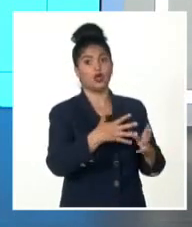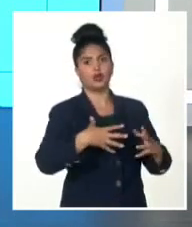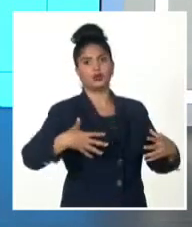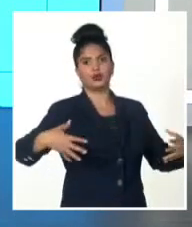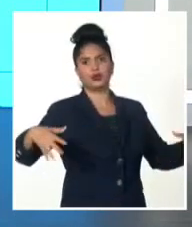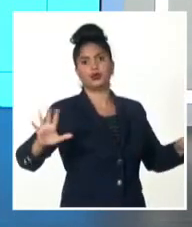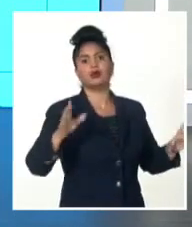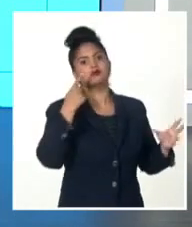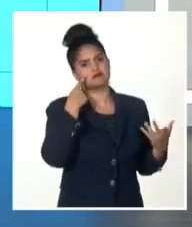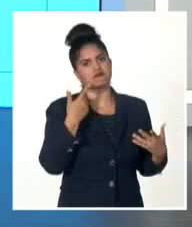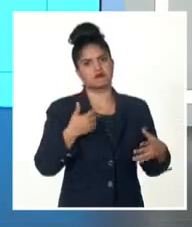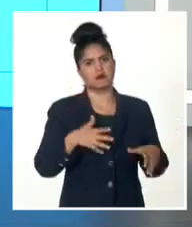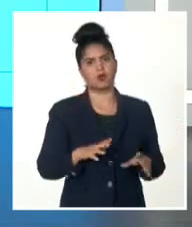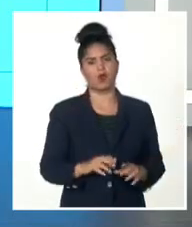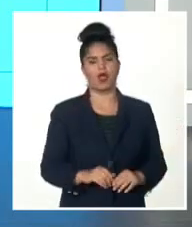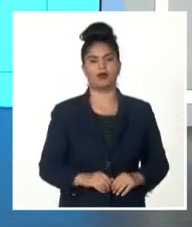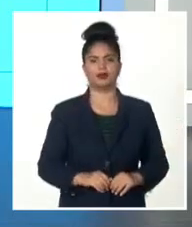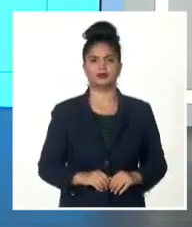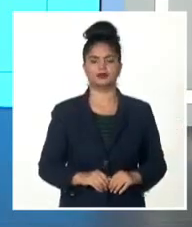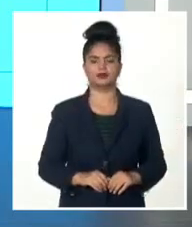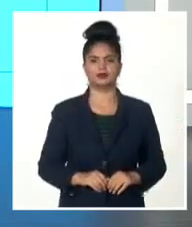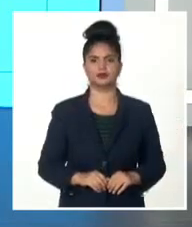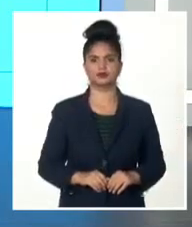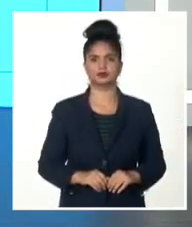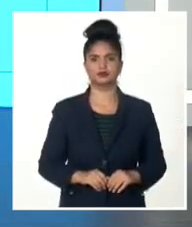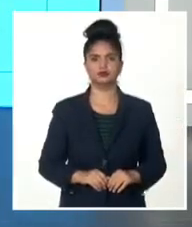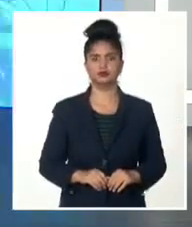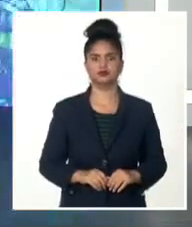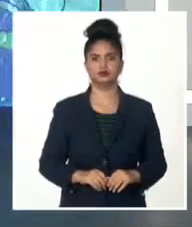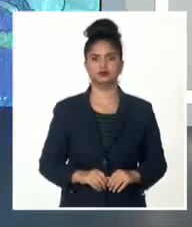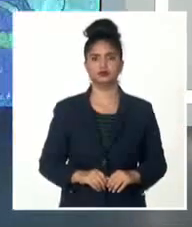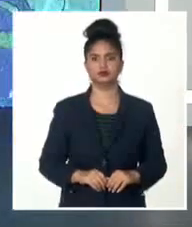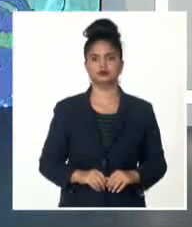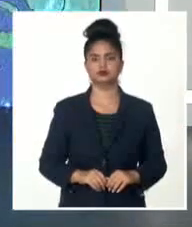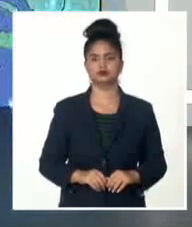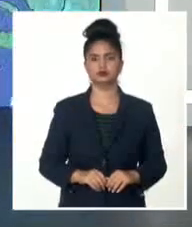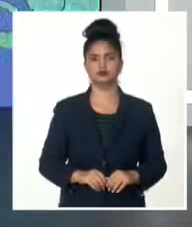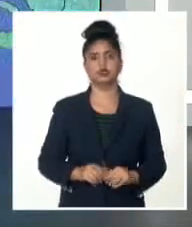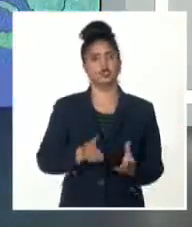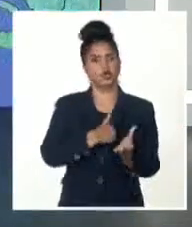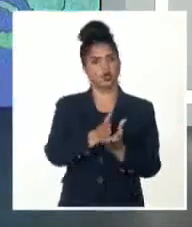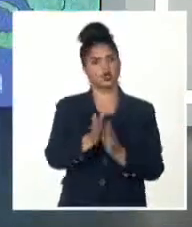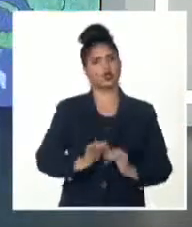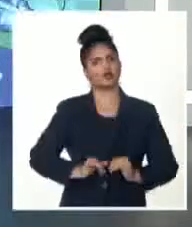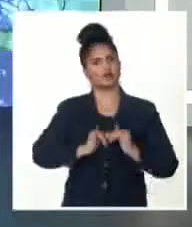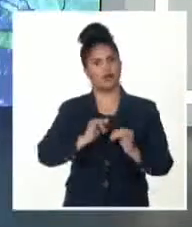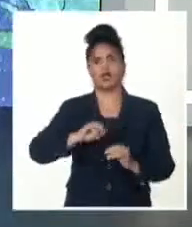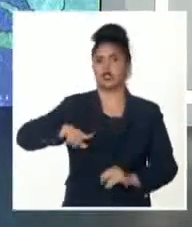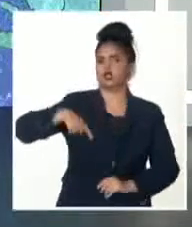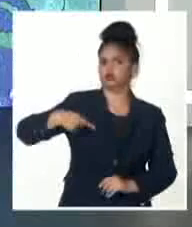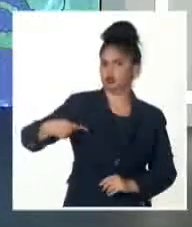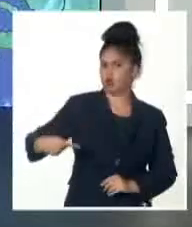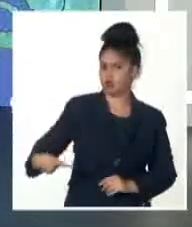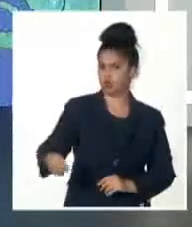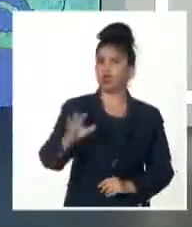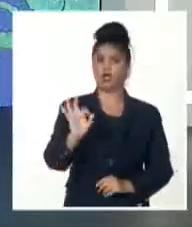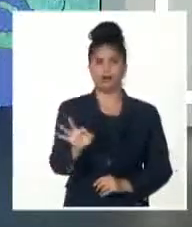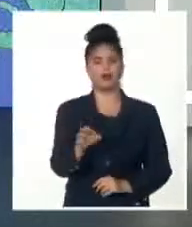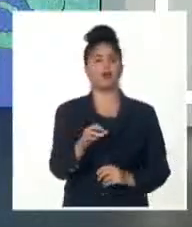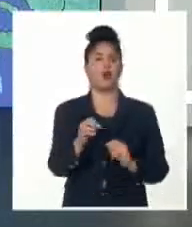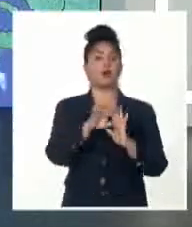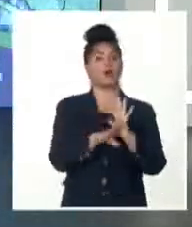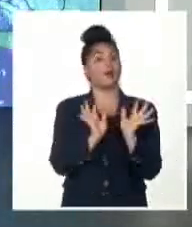sur, y más adelante, por supuesto, el error crece. Así que, mientras tanto, vamos a continuar informándole en todos los espacios sobre qué va a ocurrir con este organismo tropical.